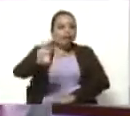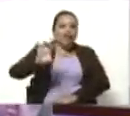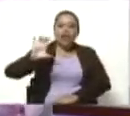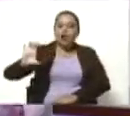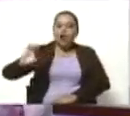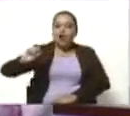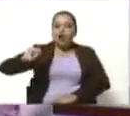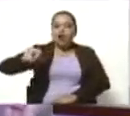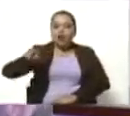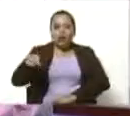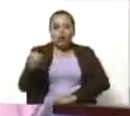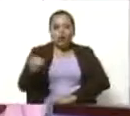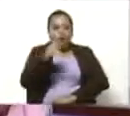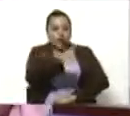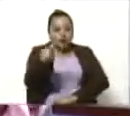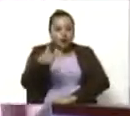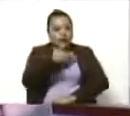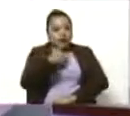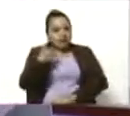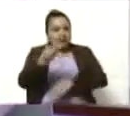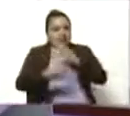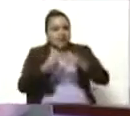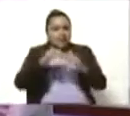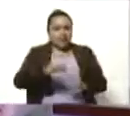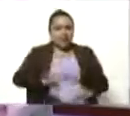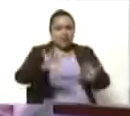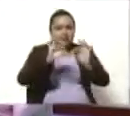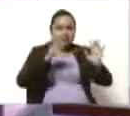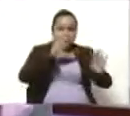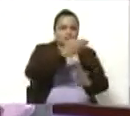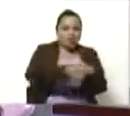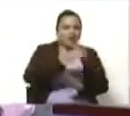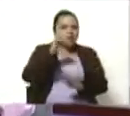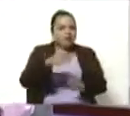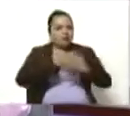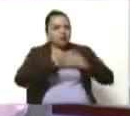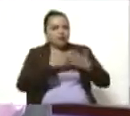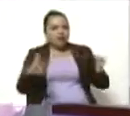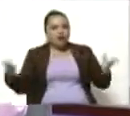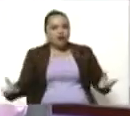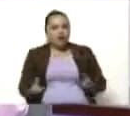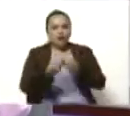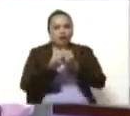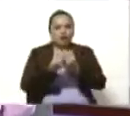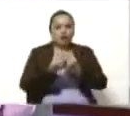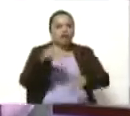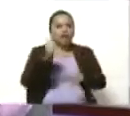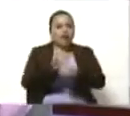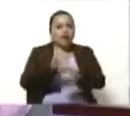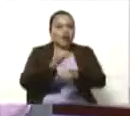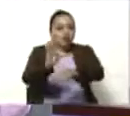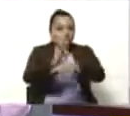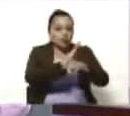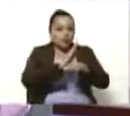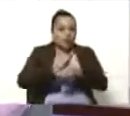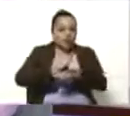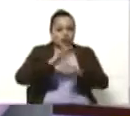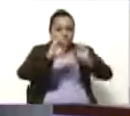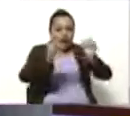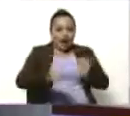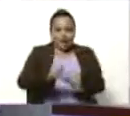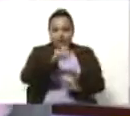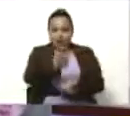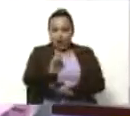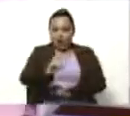de estas piezas. Entonces si quieren hacer una guiatura especial, también estamos dispuestos con el curador de la obra, que fue Franklin Solórzano,